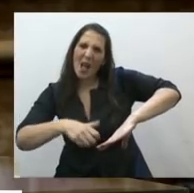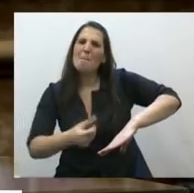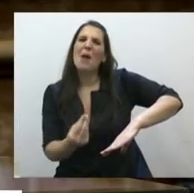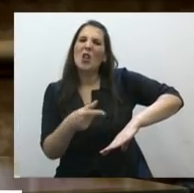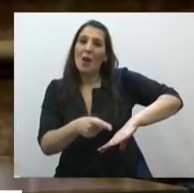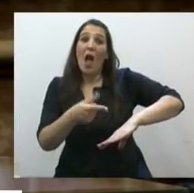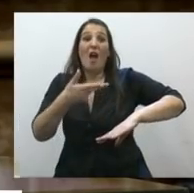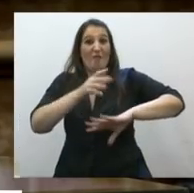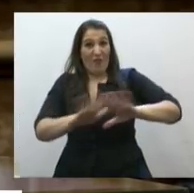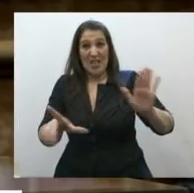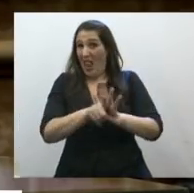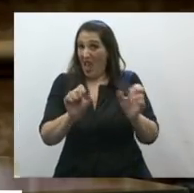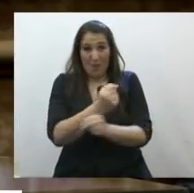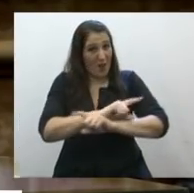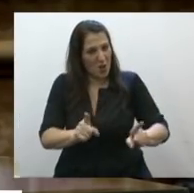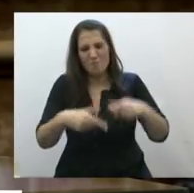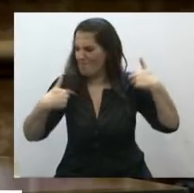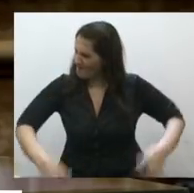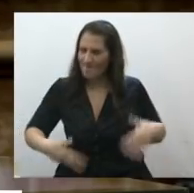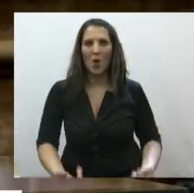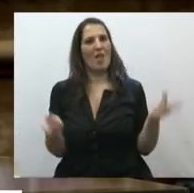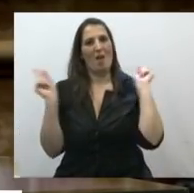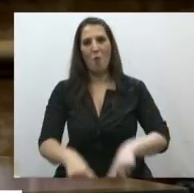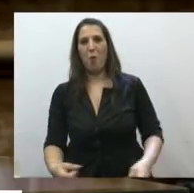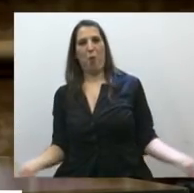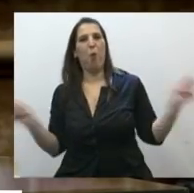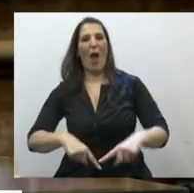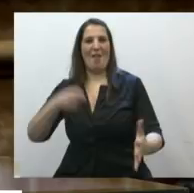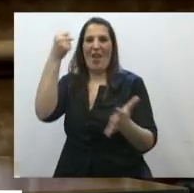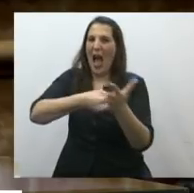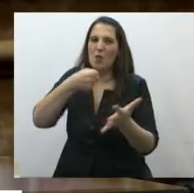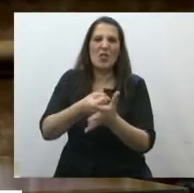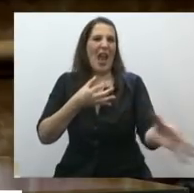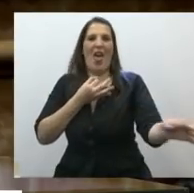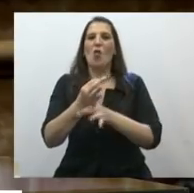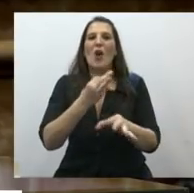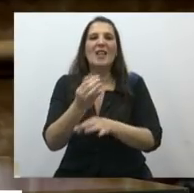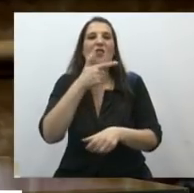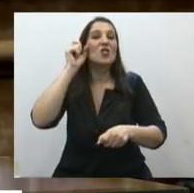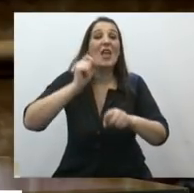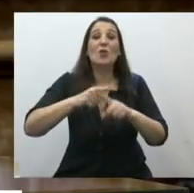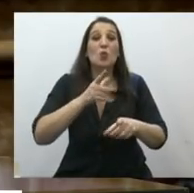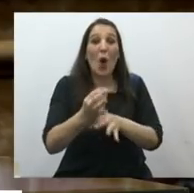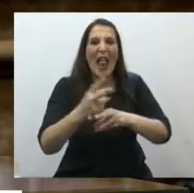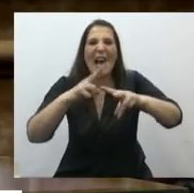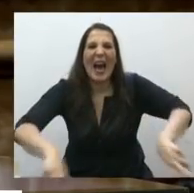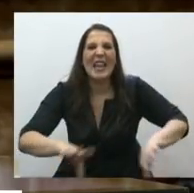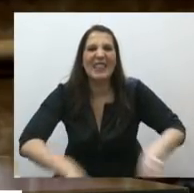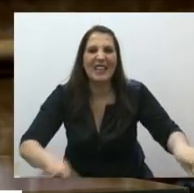explicar, a persuadir, a argumentar, a reclamar. Educación sexual integral desde el jardín para decidir.